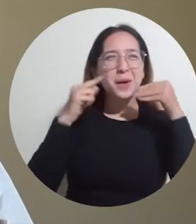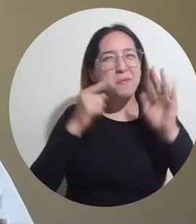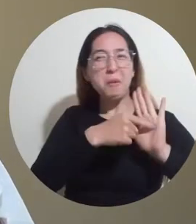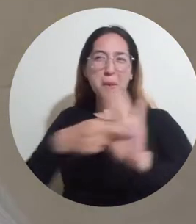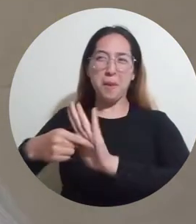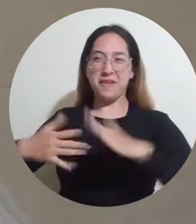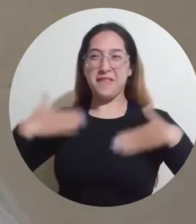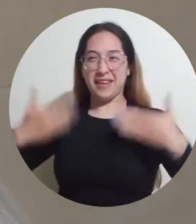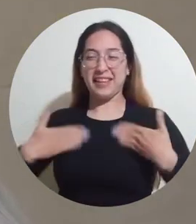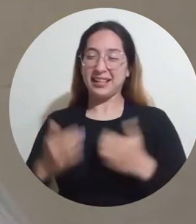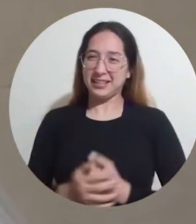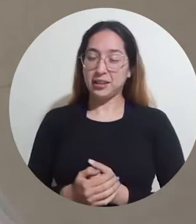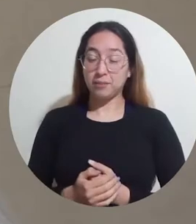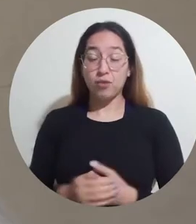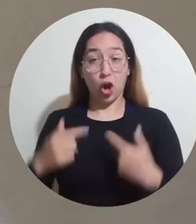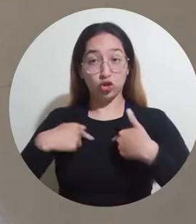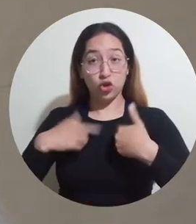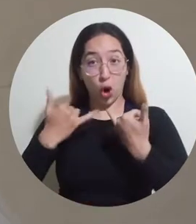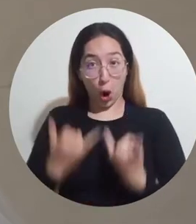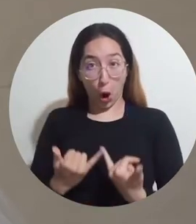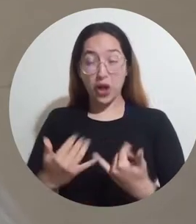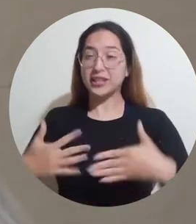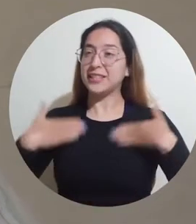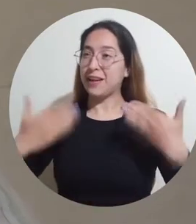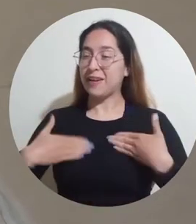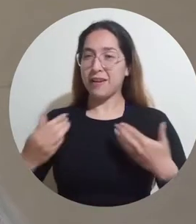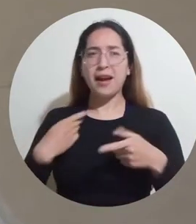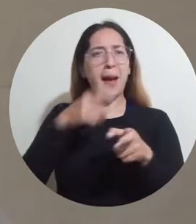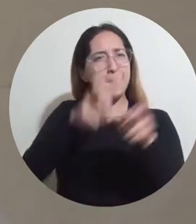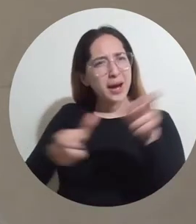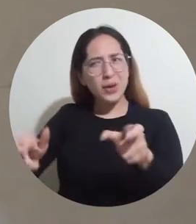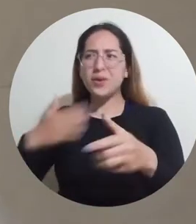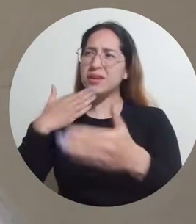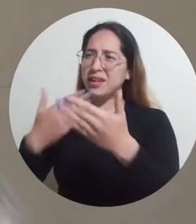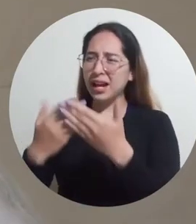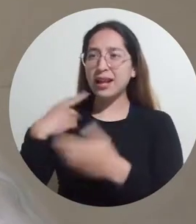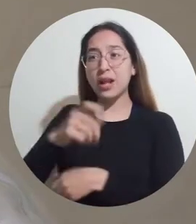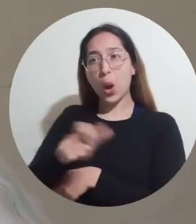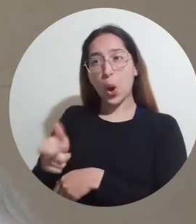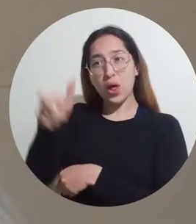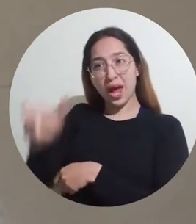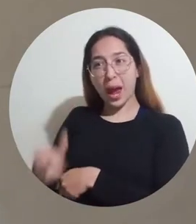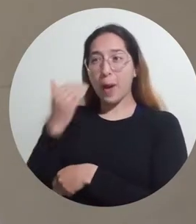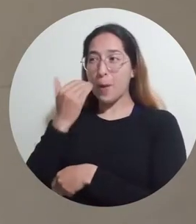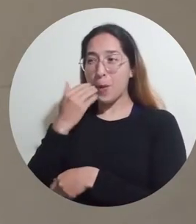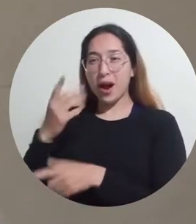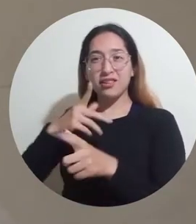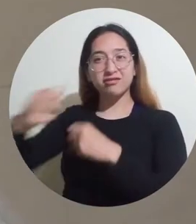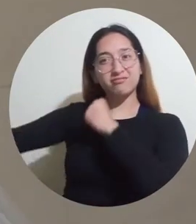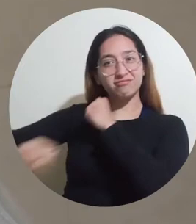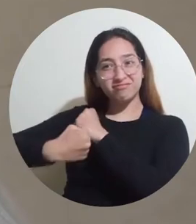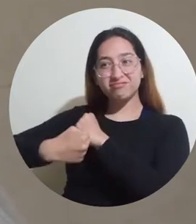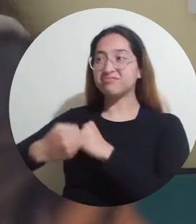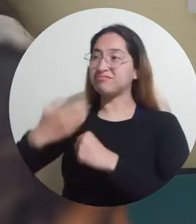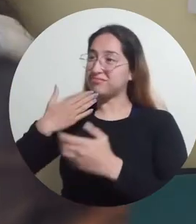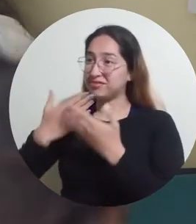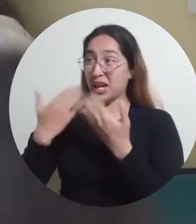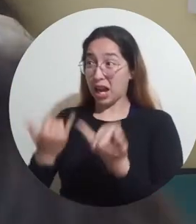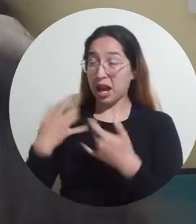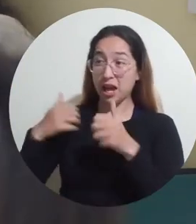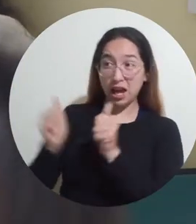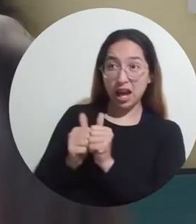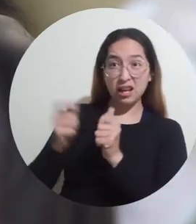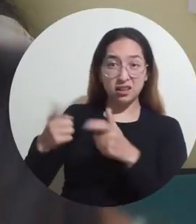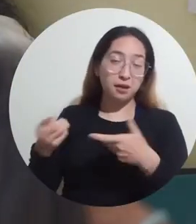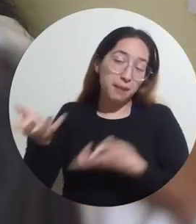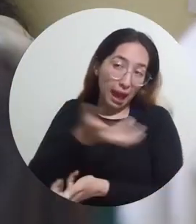todos. El día de hoy me siento muy feliz con mi gente, con la compañera Gunavia que nos